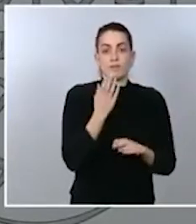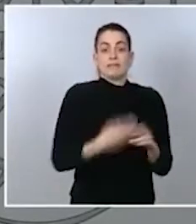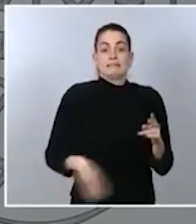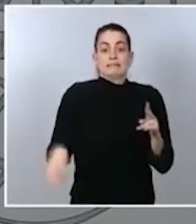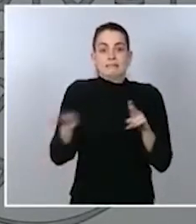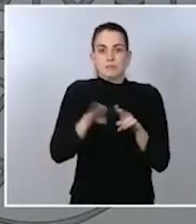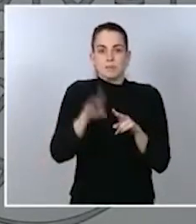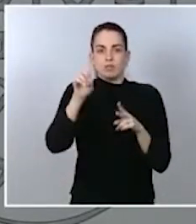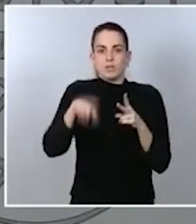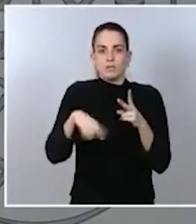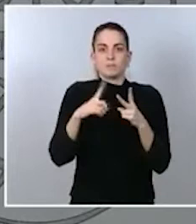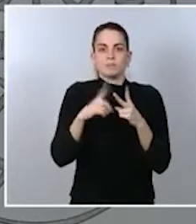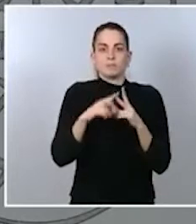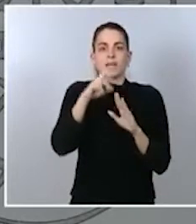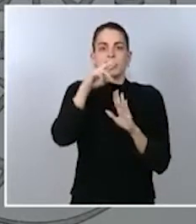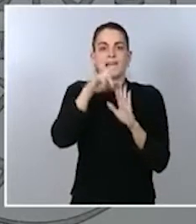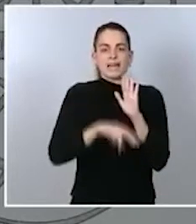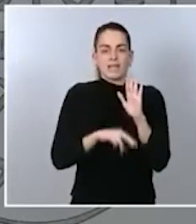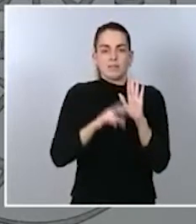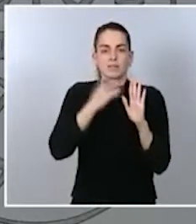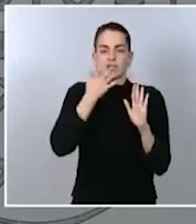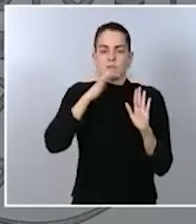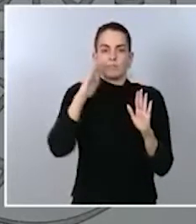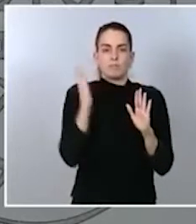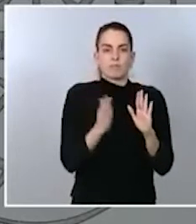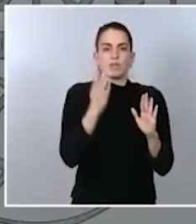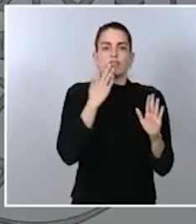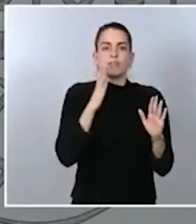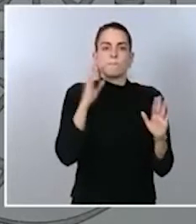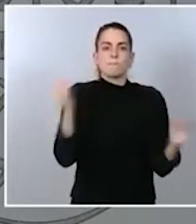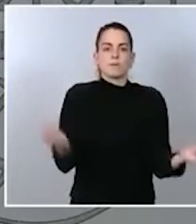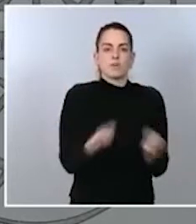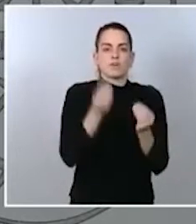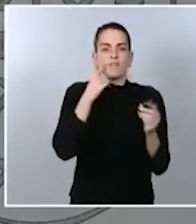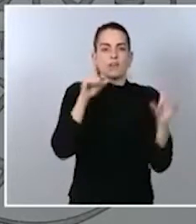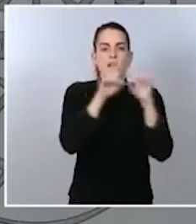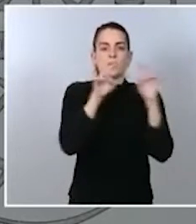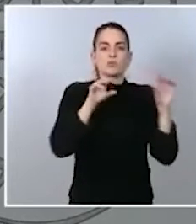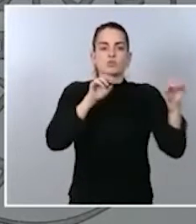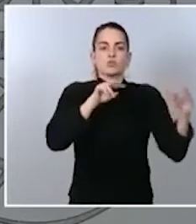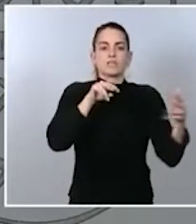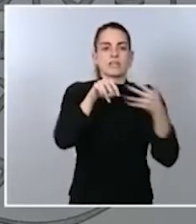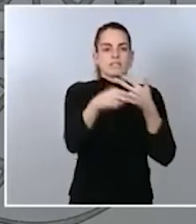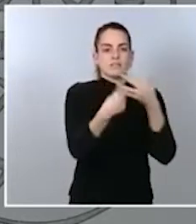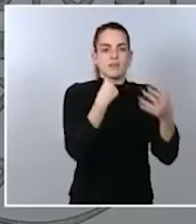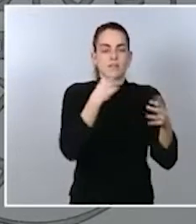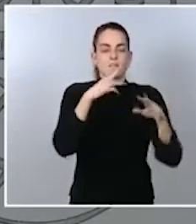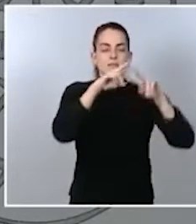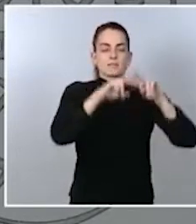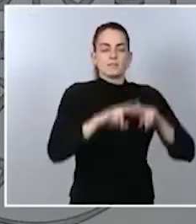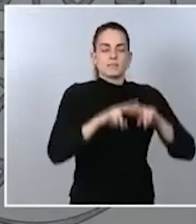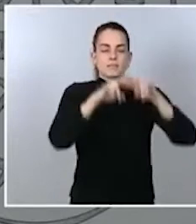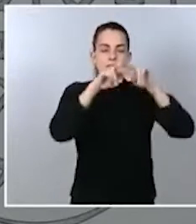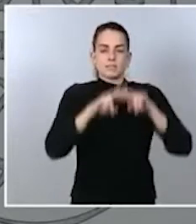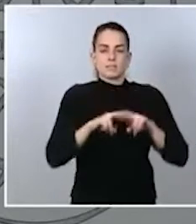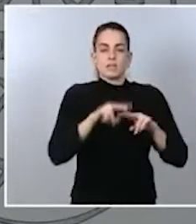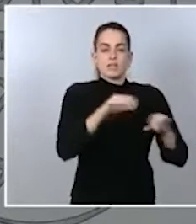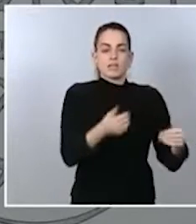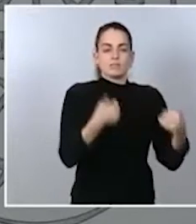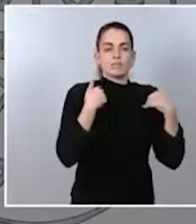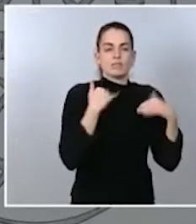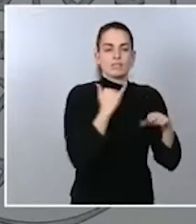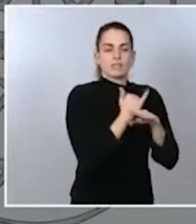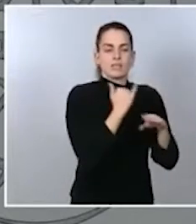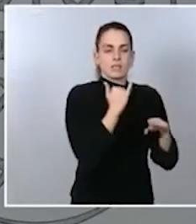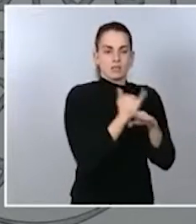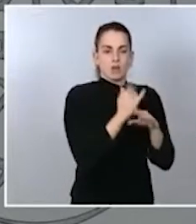sancionador, mejorando la transparencia en la función supervisora que se atribuye al Instituto de Contabilidad y Auditoría